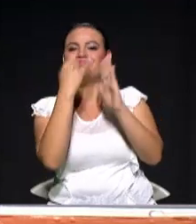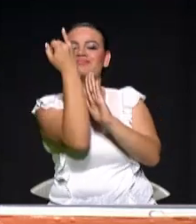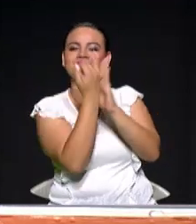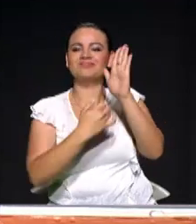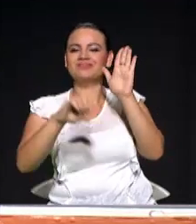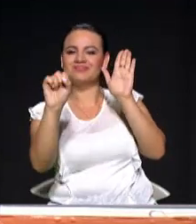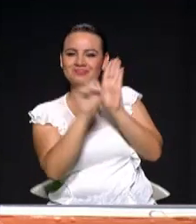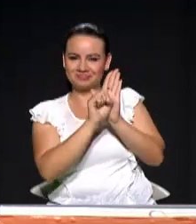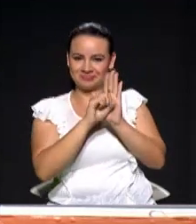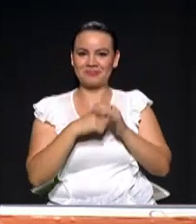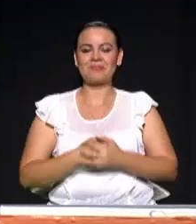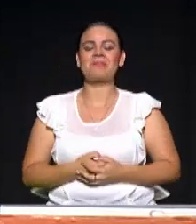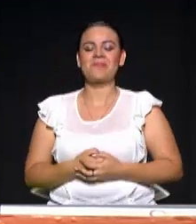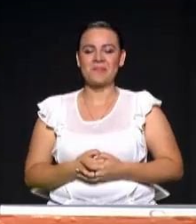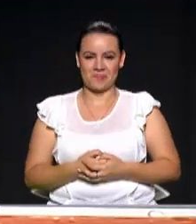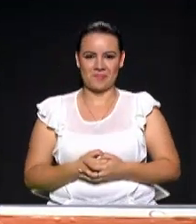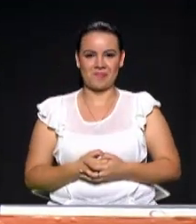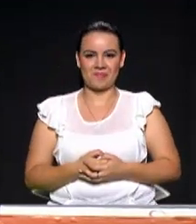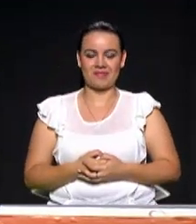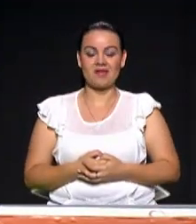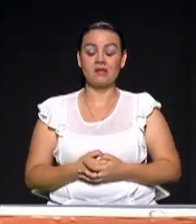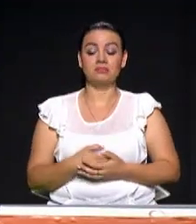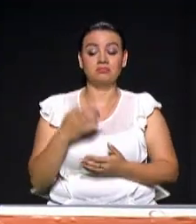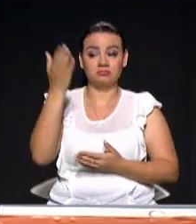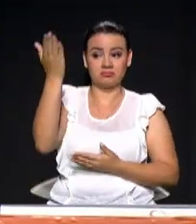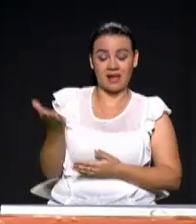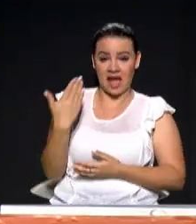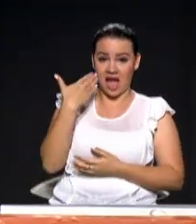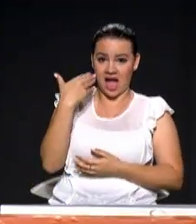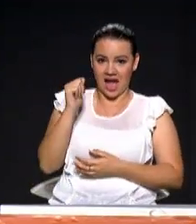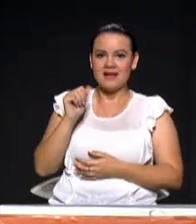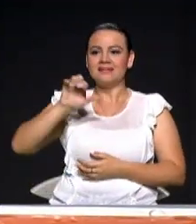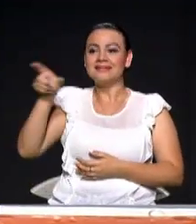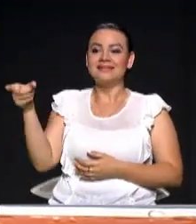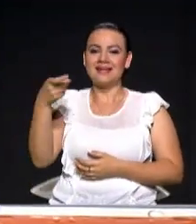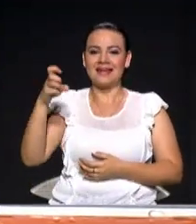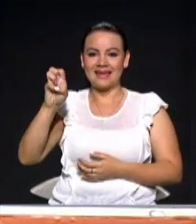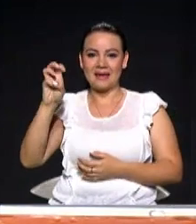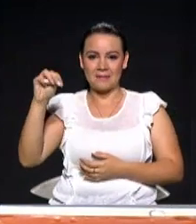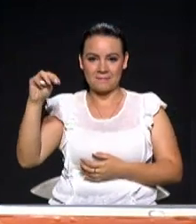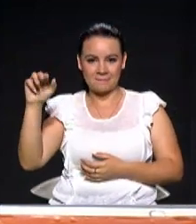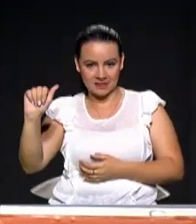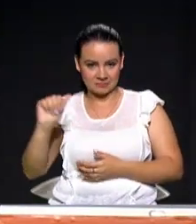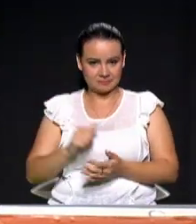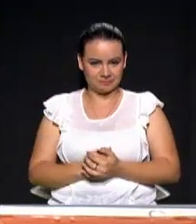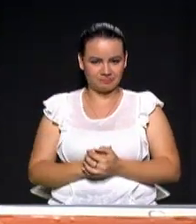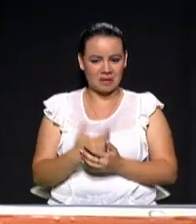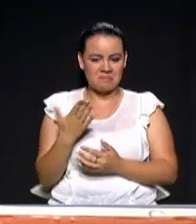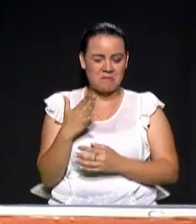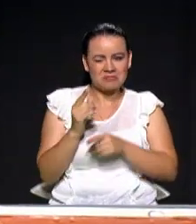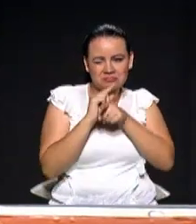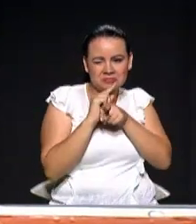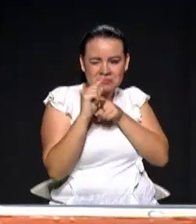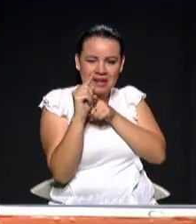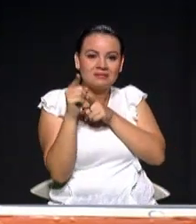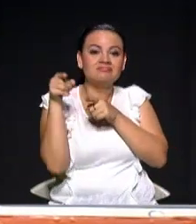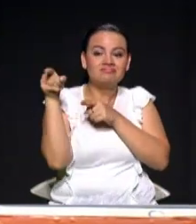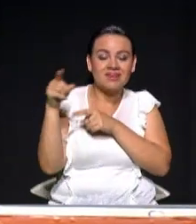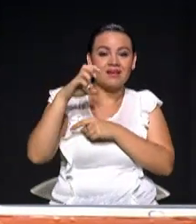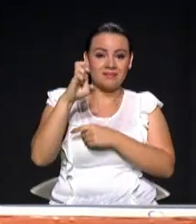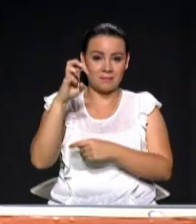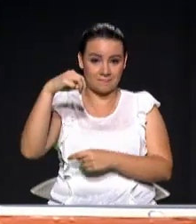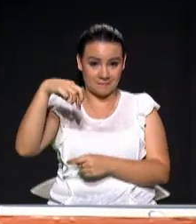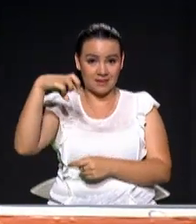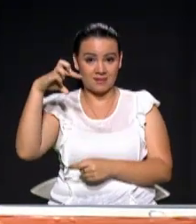Comenzamos entonces con la candidata Gemma María Mejía. Hace una semana EPM recibió respuesta positiva por parte de la